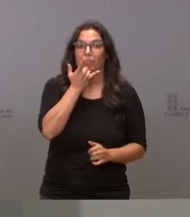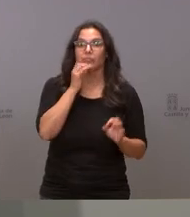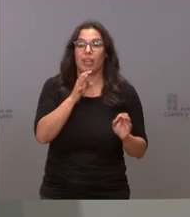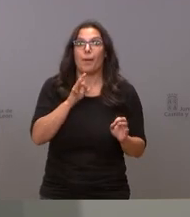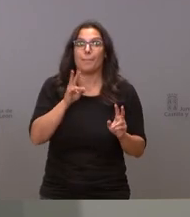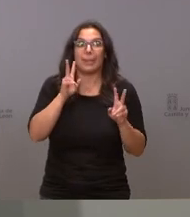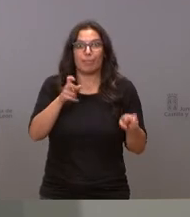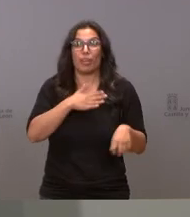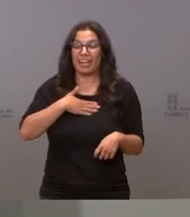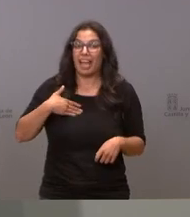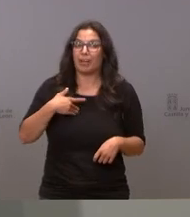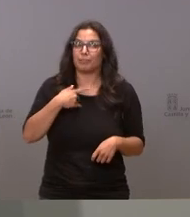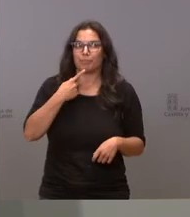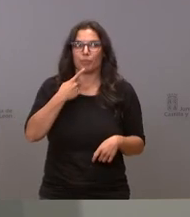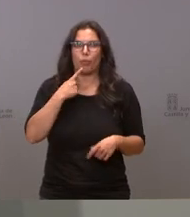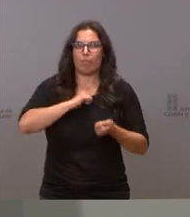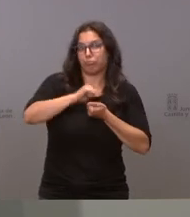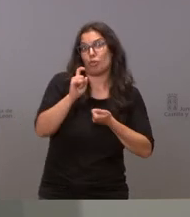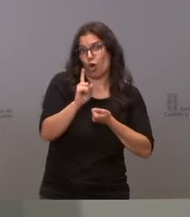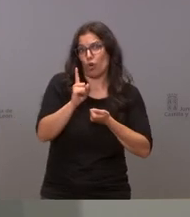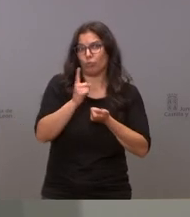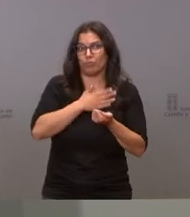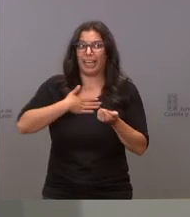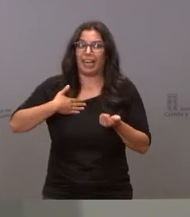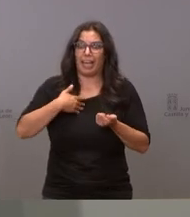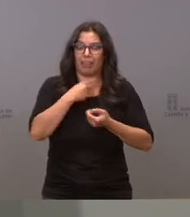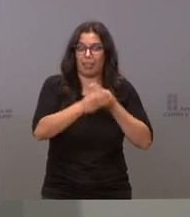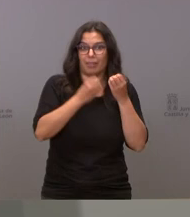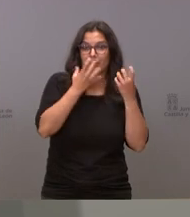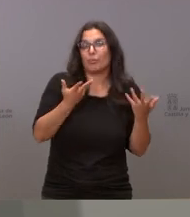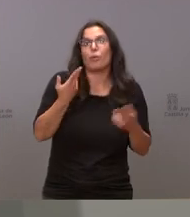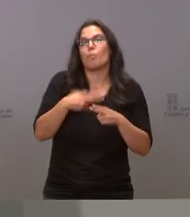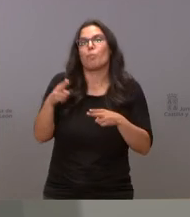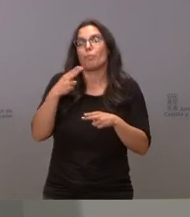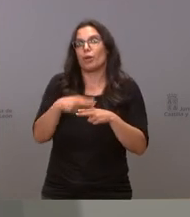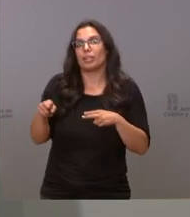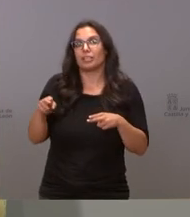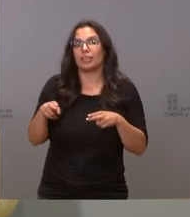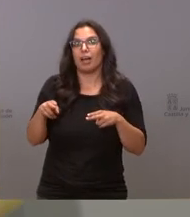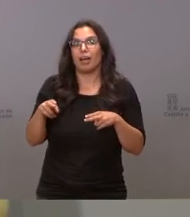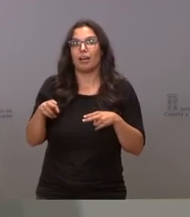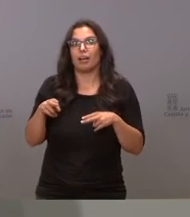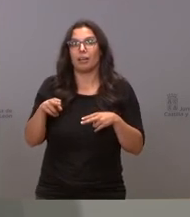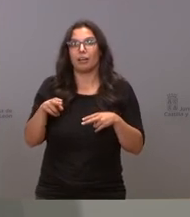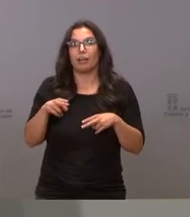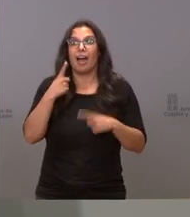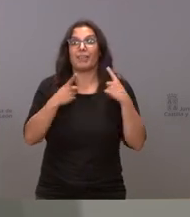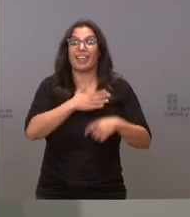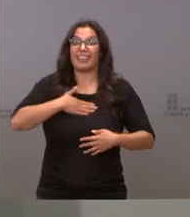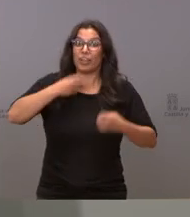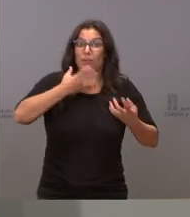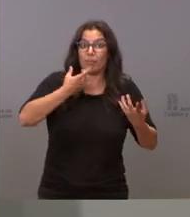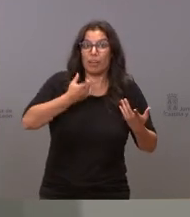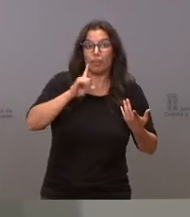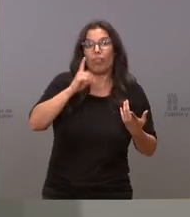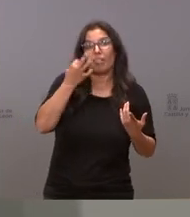intencionado pero es que las leyes con la política no solamente tiene que ser bien intencionada tiene que ser útil